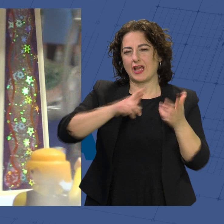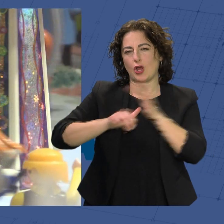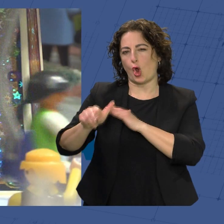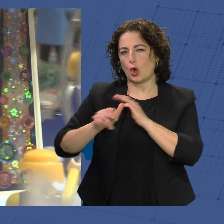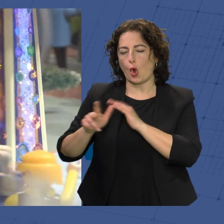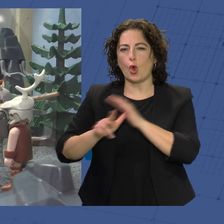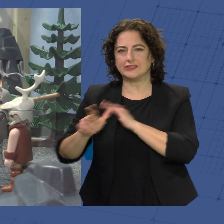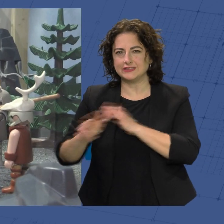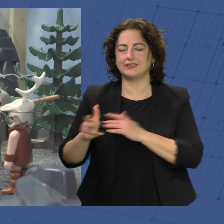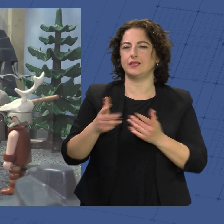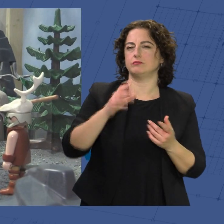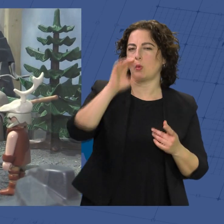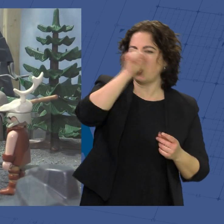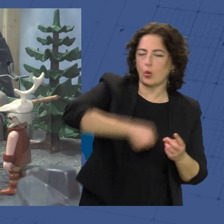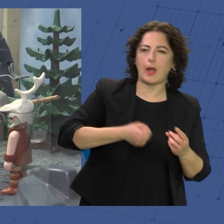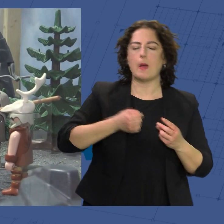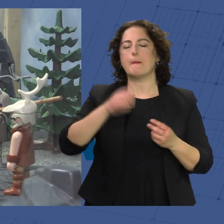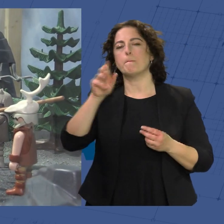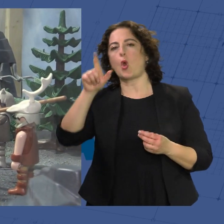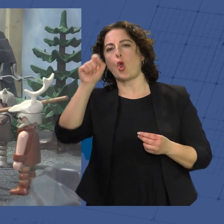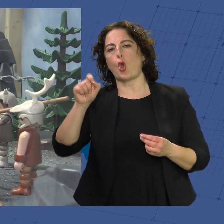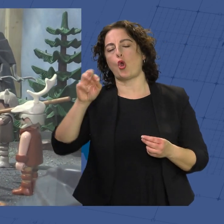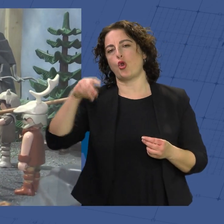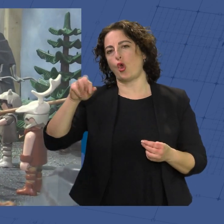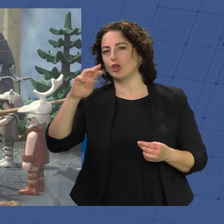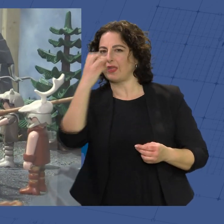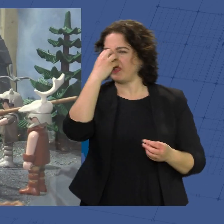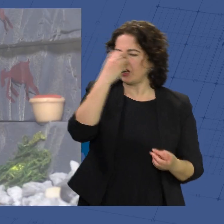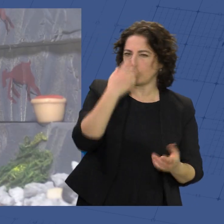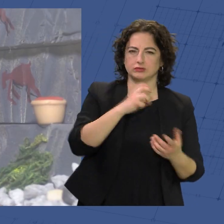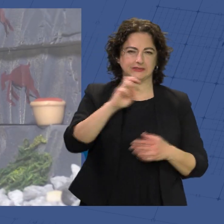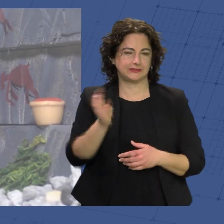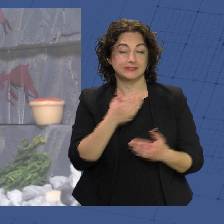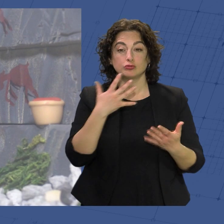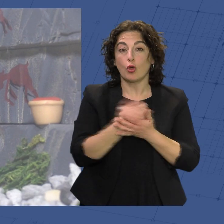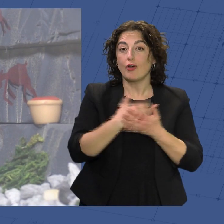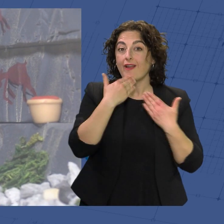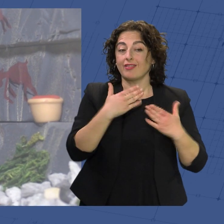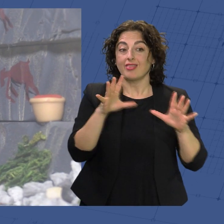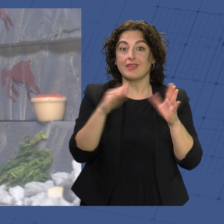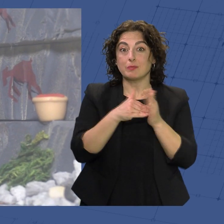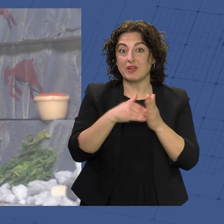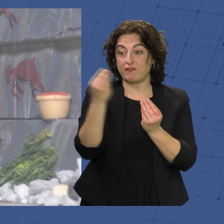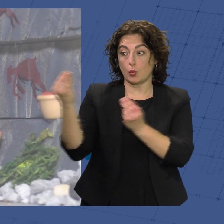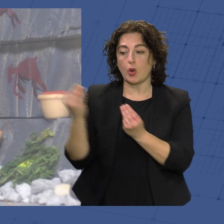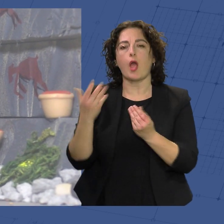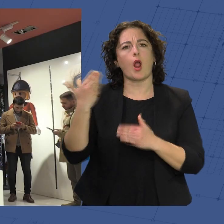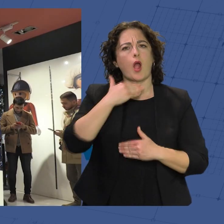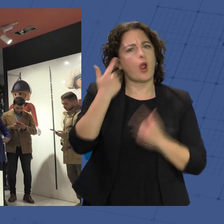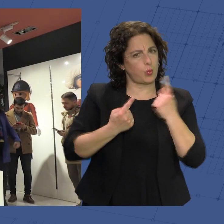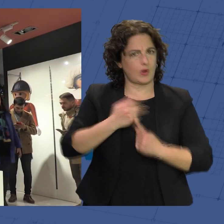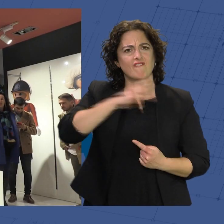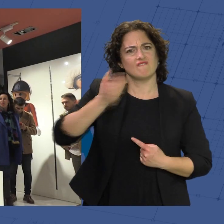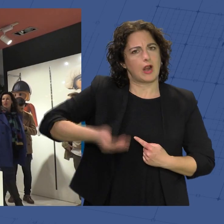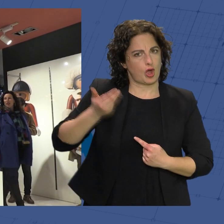Circo, Aquelarre, Polo Norte y Belén Playmobil, entre otros. Todas ellas gracias a las más de 10.000 figuras, algunas de gran valor por su antigüedad,